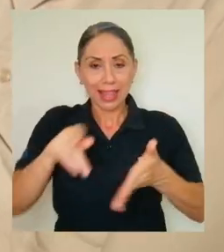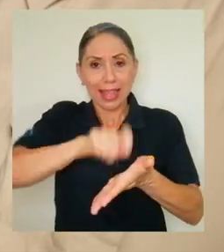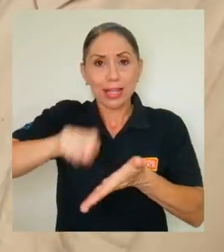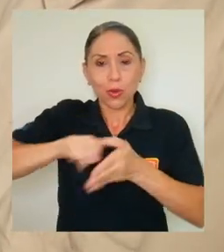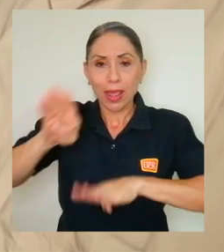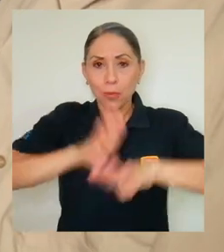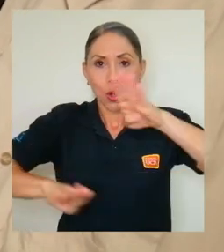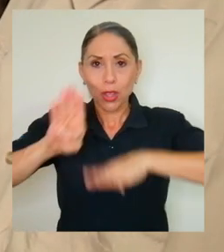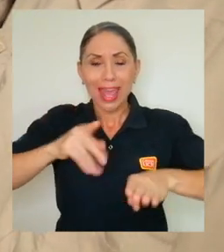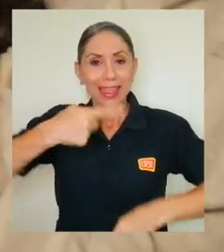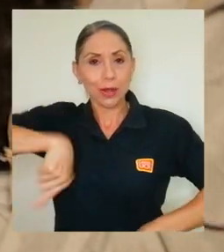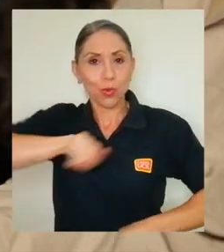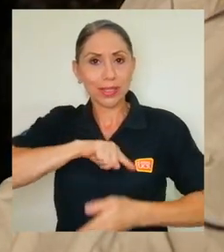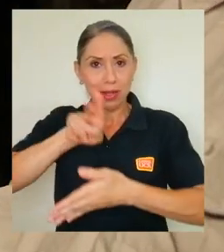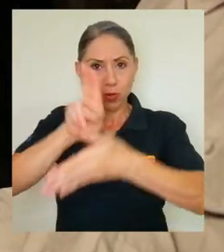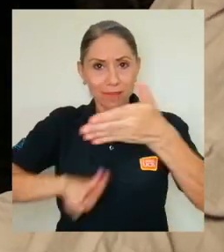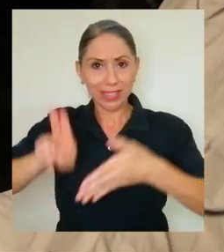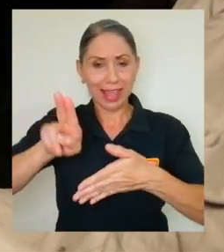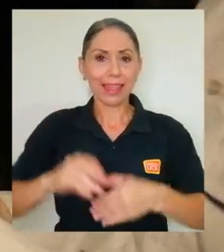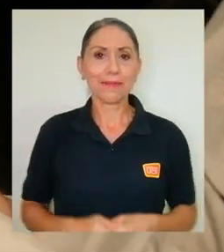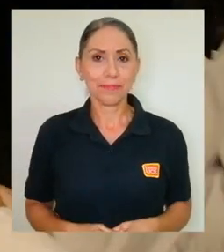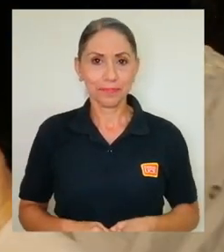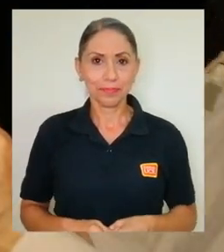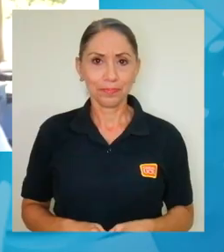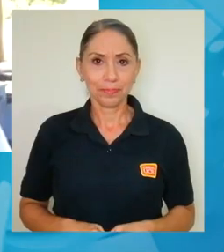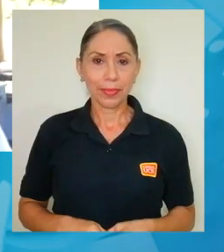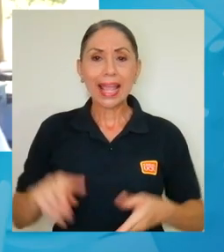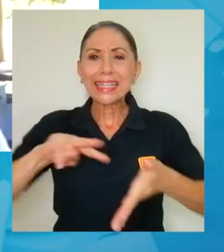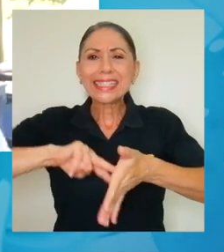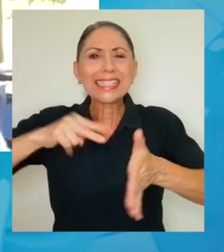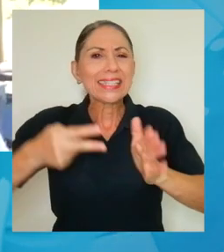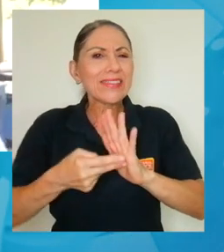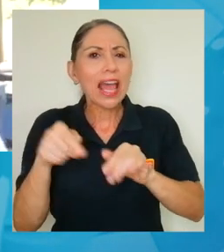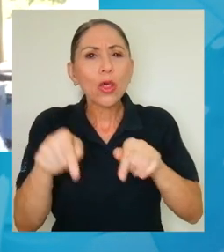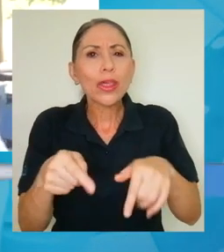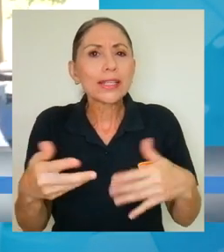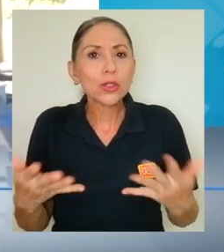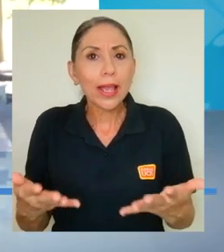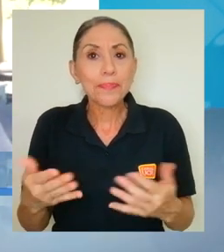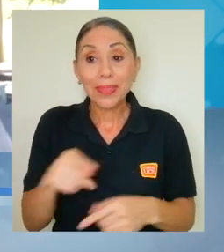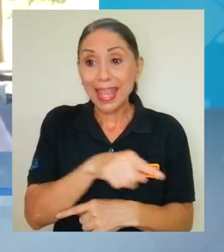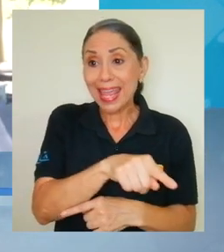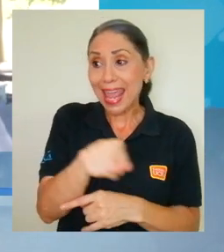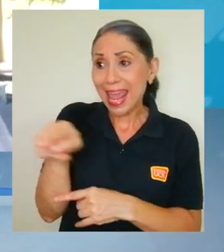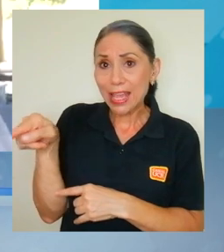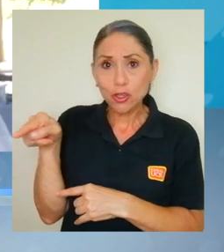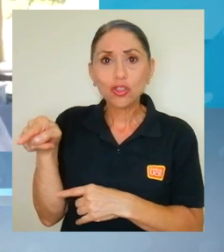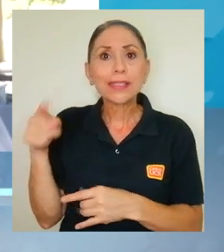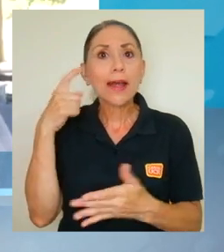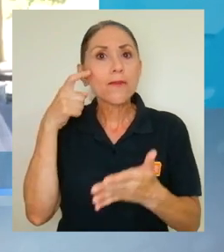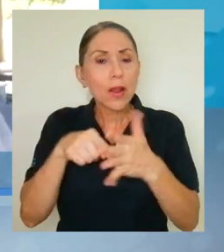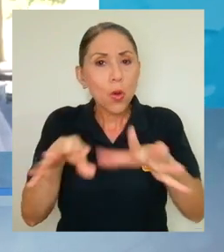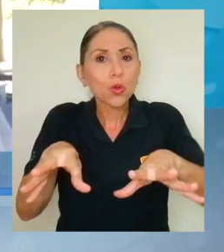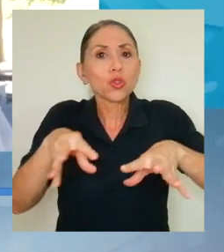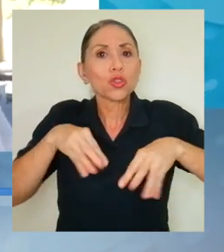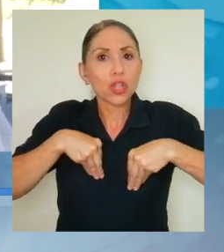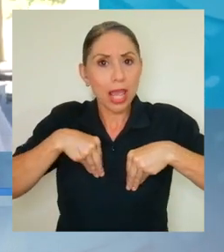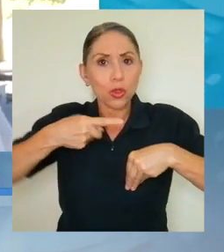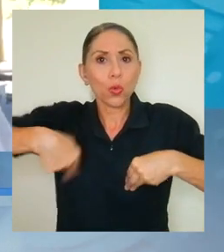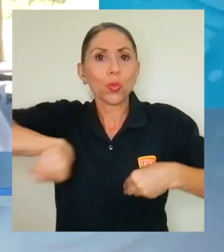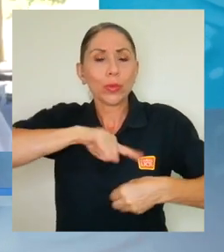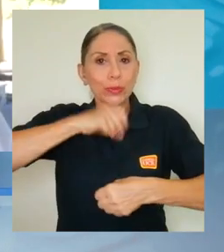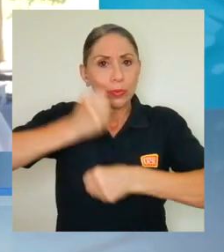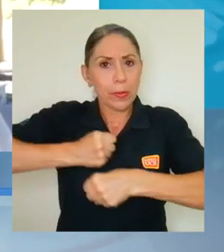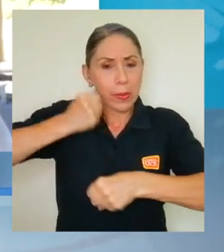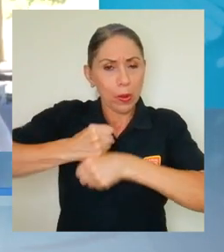docente de la Escuela de Biología de nuestra universidad. El significado de esto es que ellos están reconociendo el trabajo que